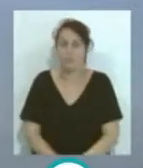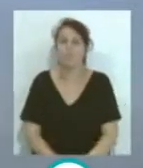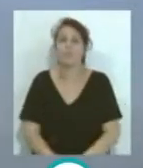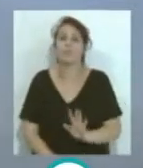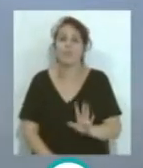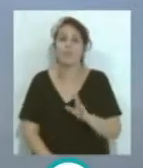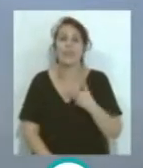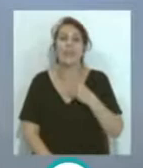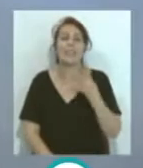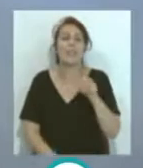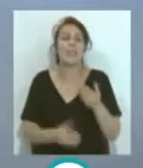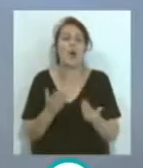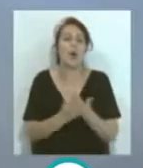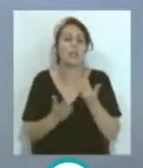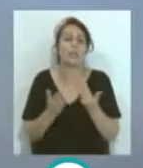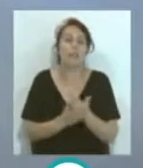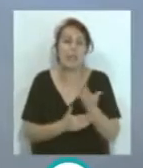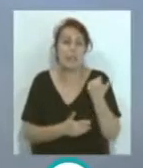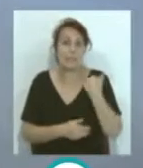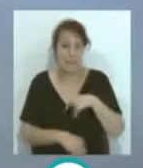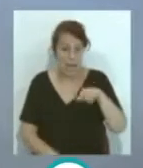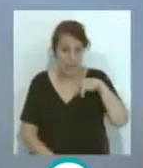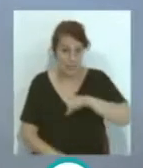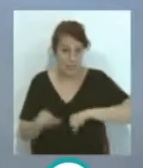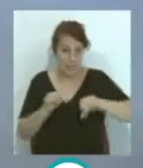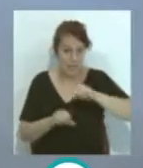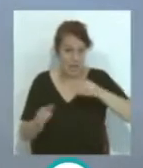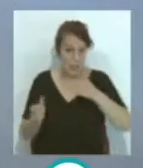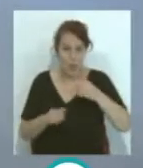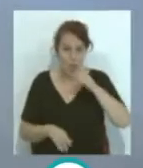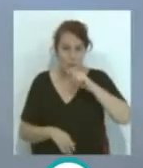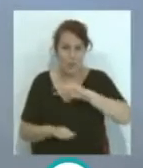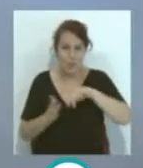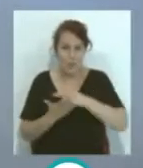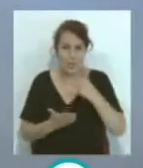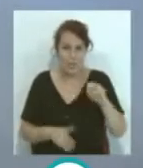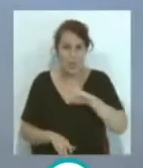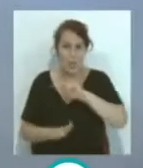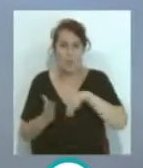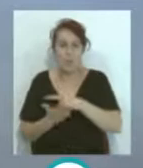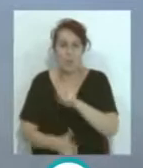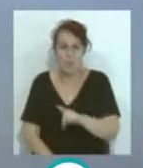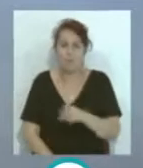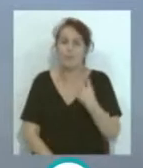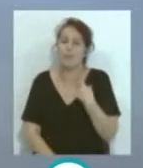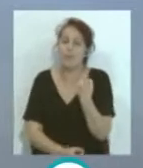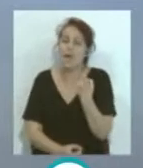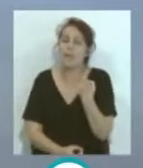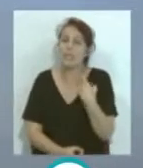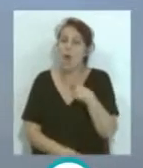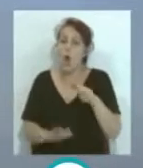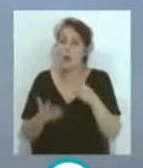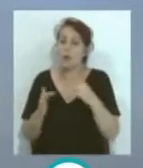pasado 30 jornadas... ...en esta liga de la temporada 2020-2021... ...quedan solamente